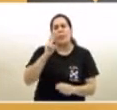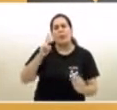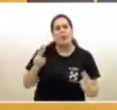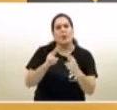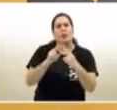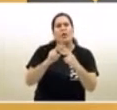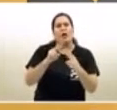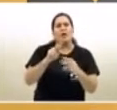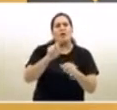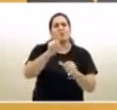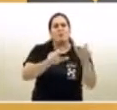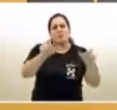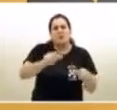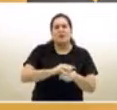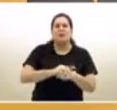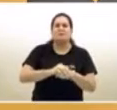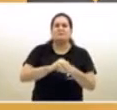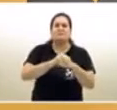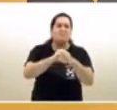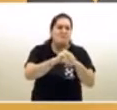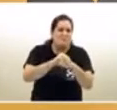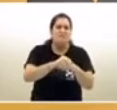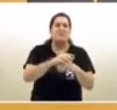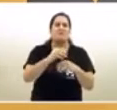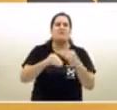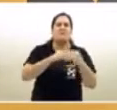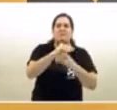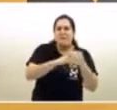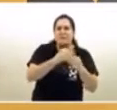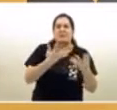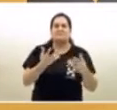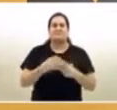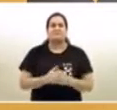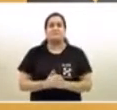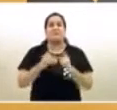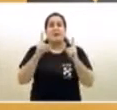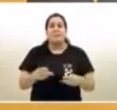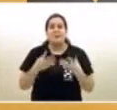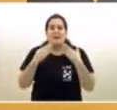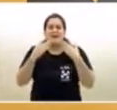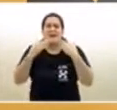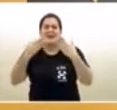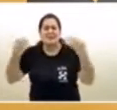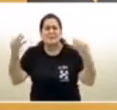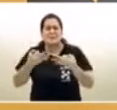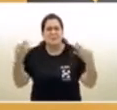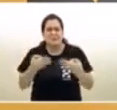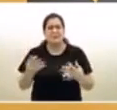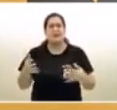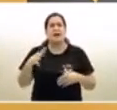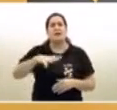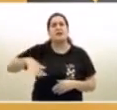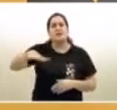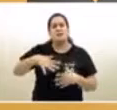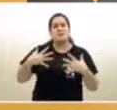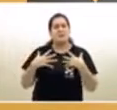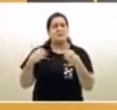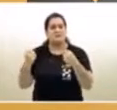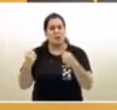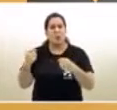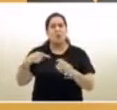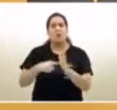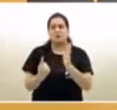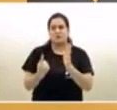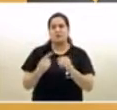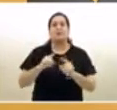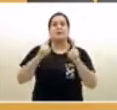y un especial agradecimiento a todo el sistema de salud de la Ciudad de Buenos Aires, que está haciendo un esfuerzo enorme, a todo